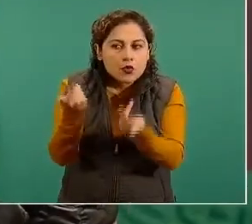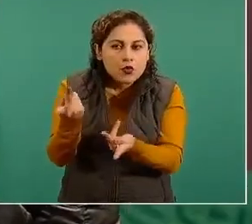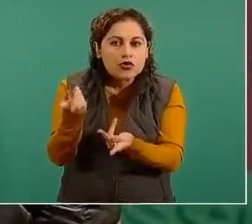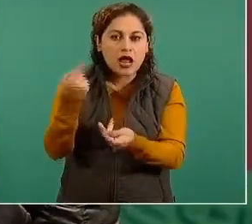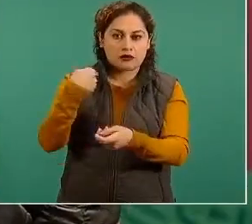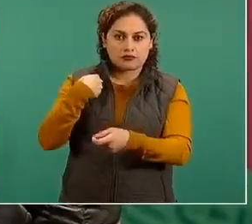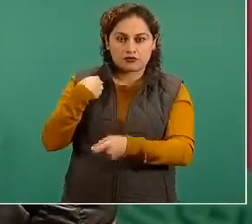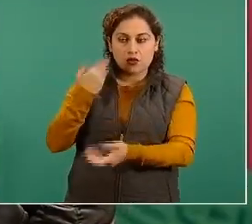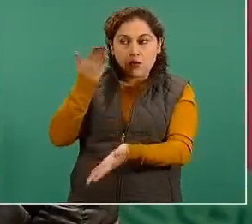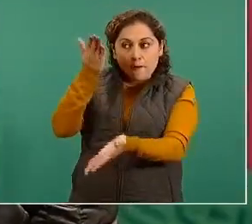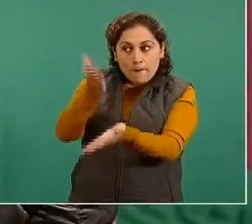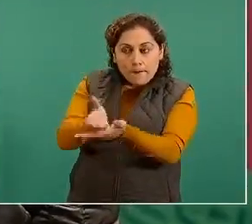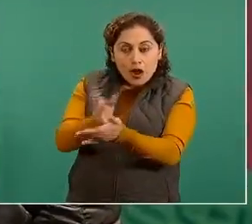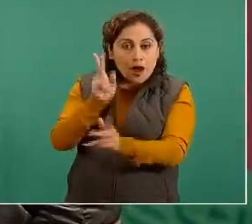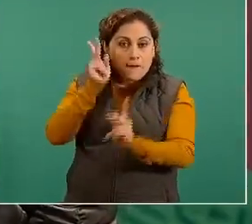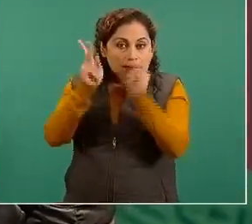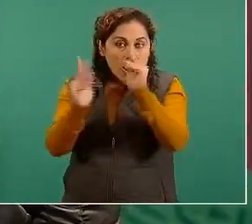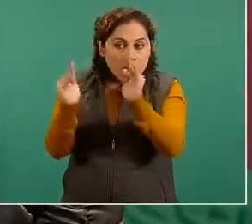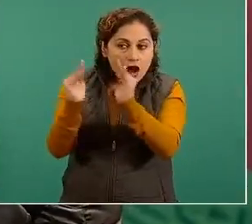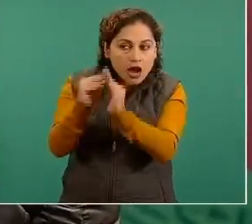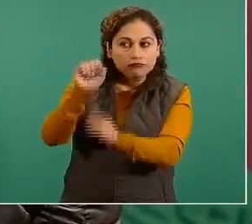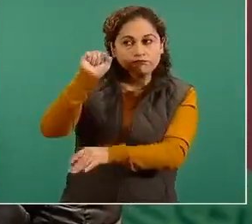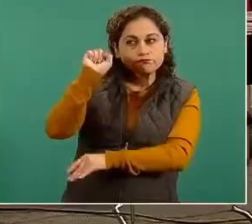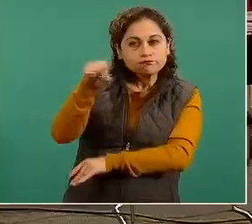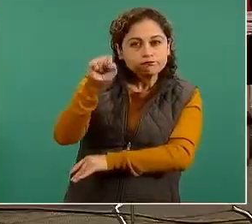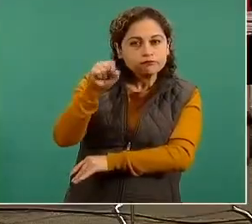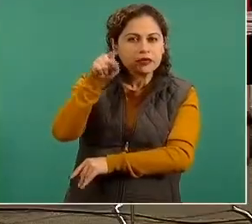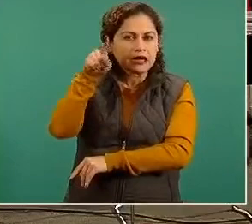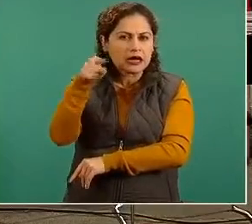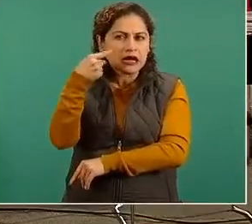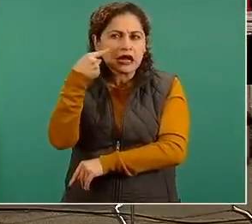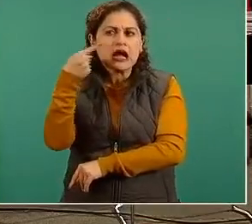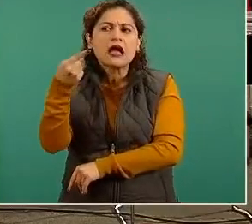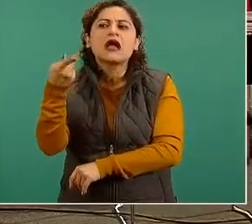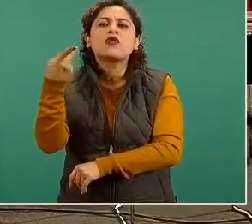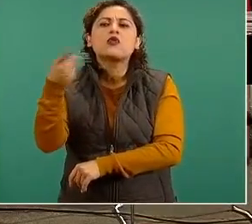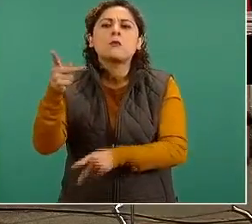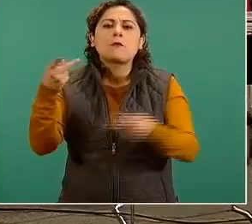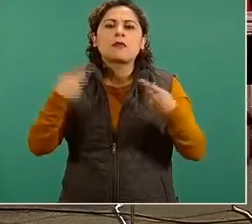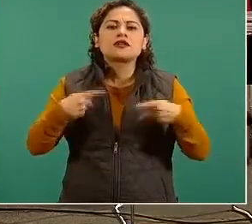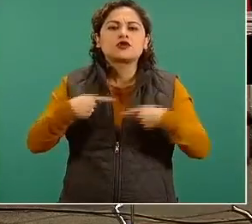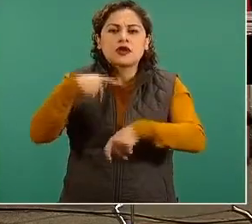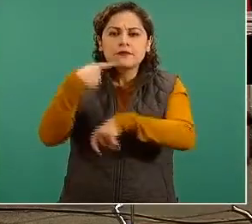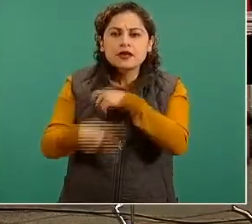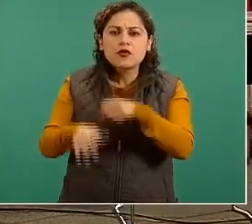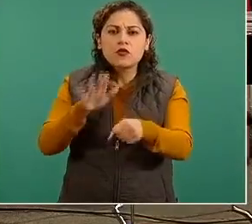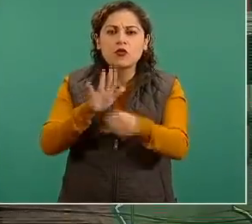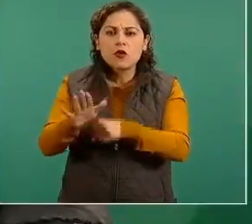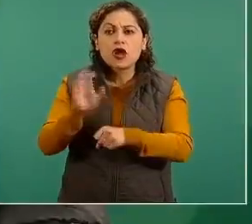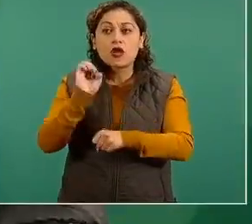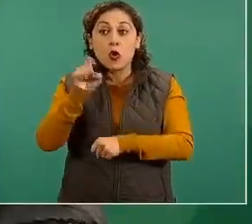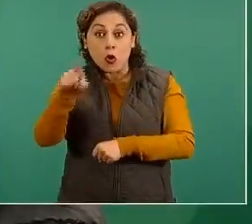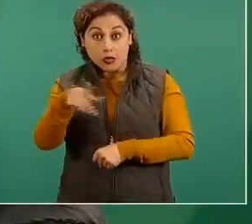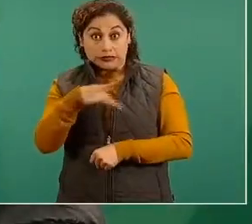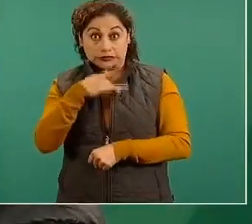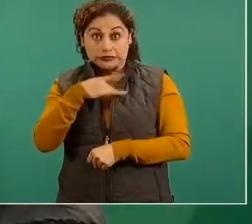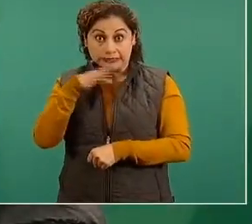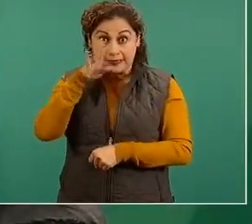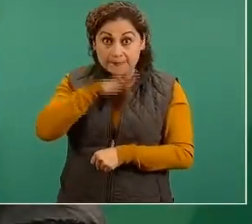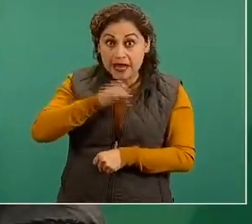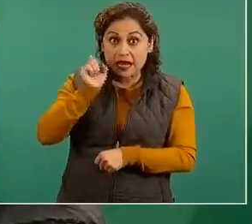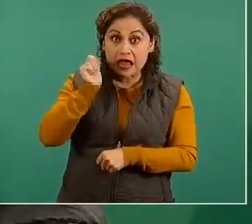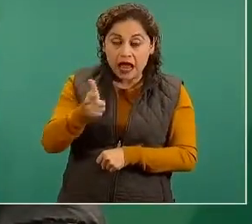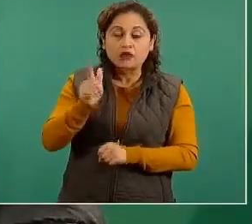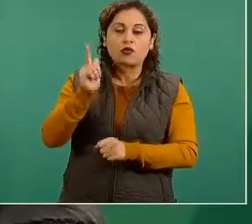hay una persona que presenta signos y síntomas de un caso sospechoso de COVID, pues brindarle la